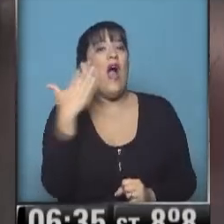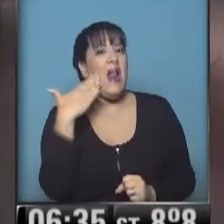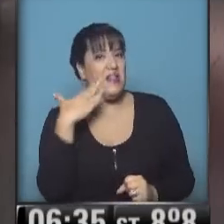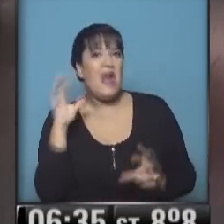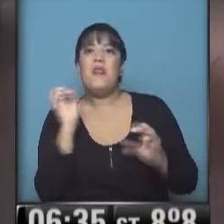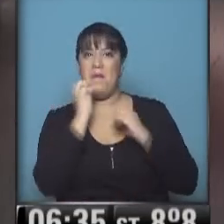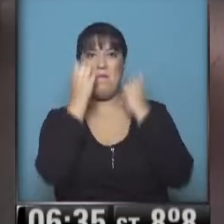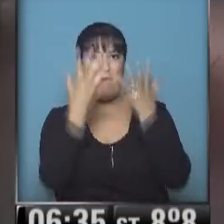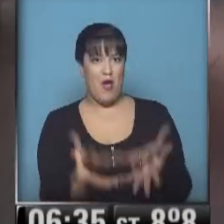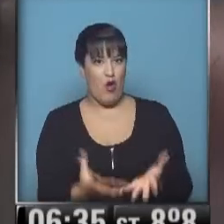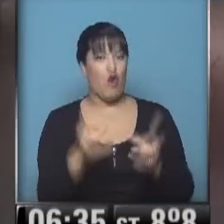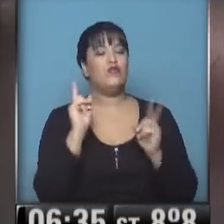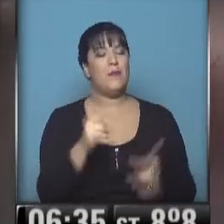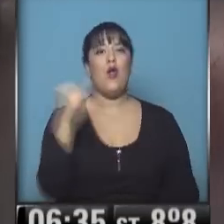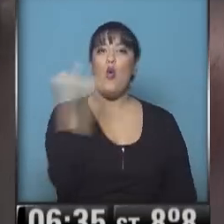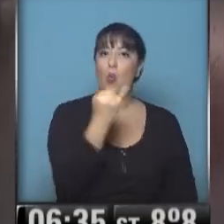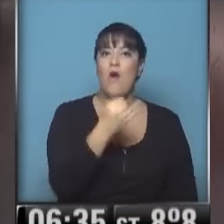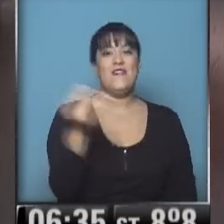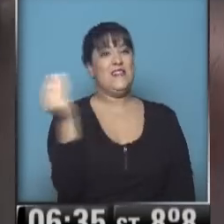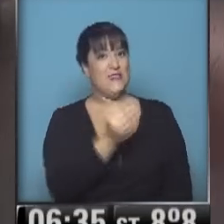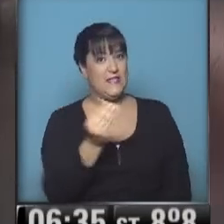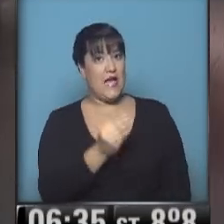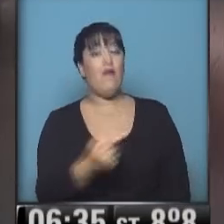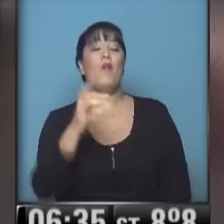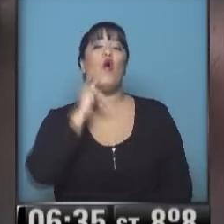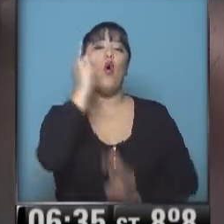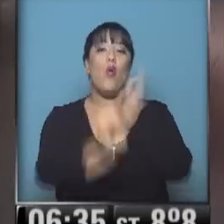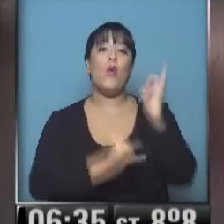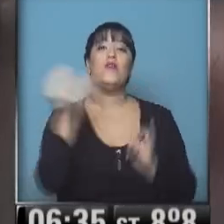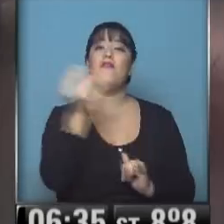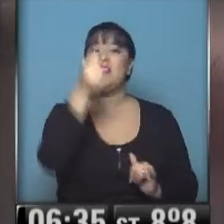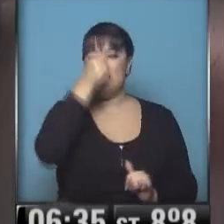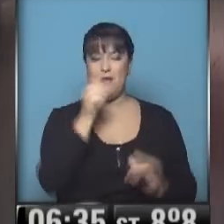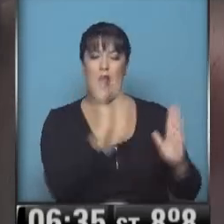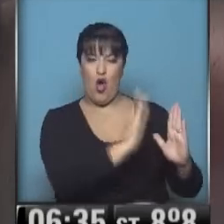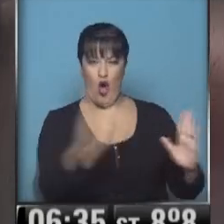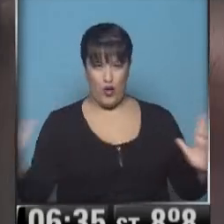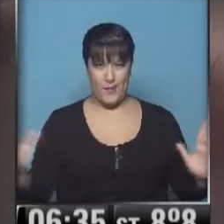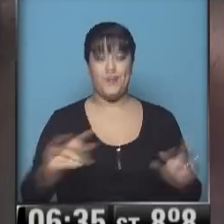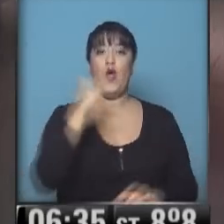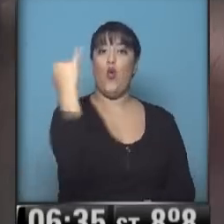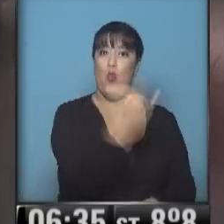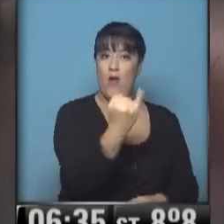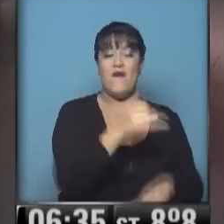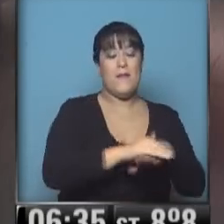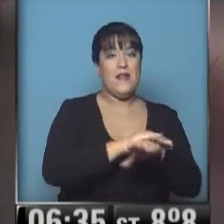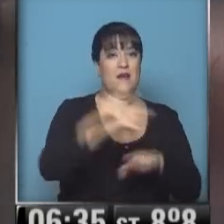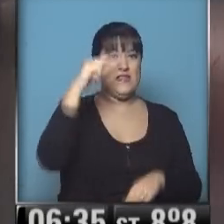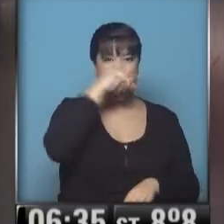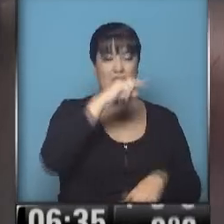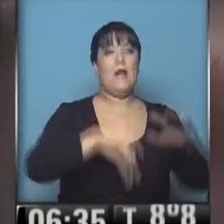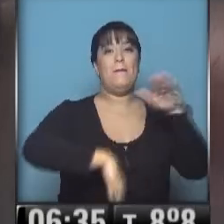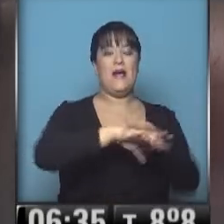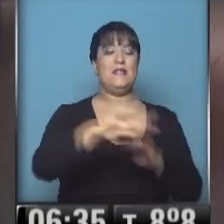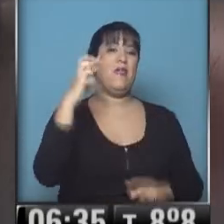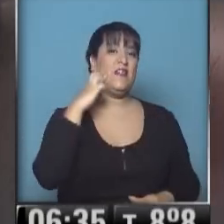viernes como sábado. Y ya les cuento que hay noticias para el fin de semana, pero vamos en orden. El jueves, mínima 7, máxima 19